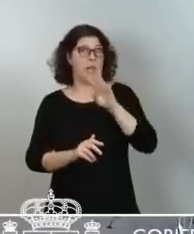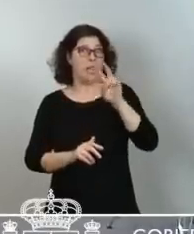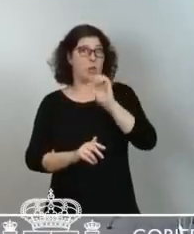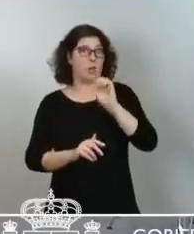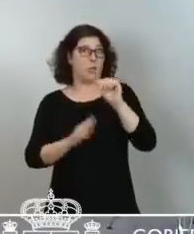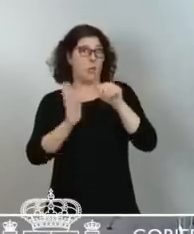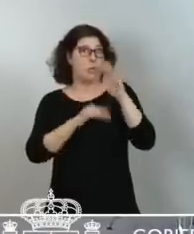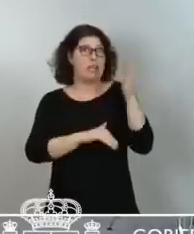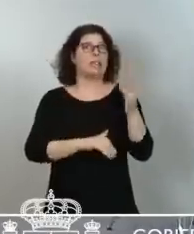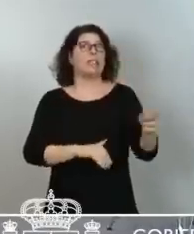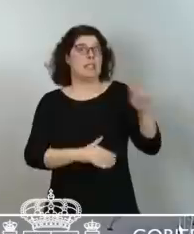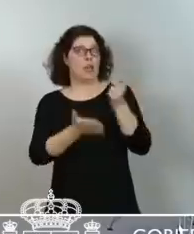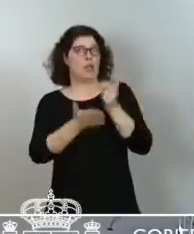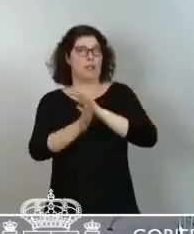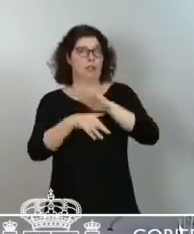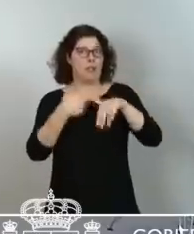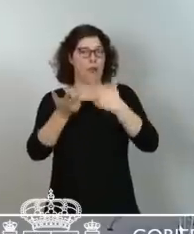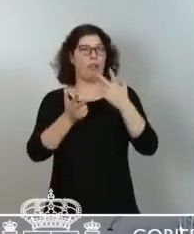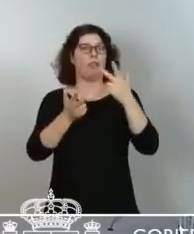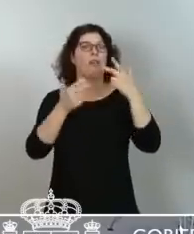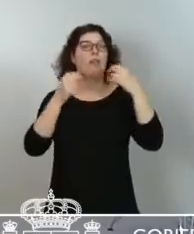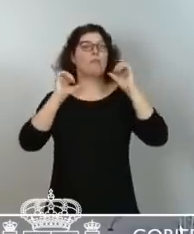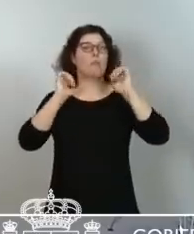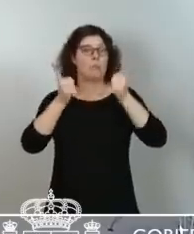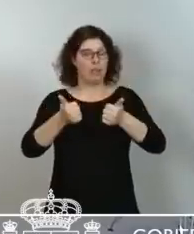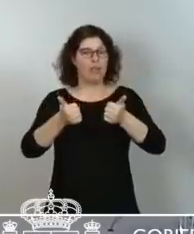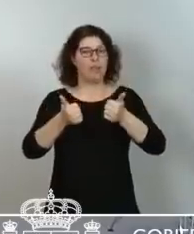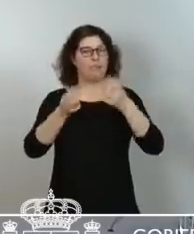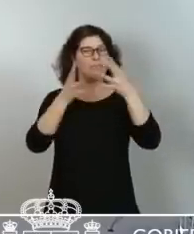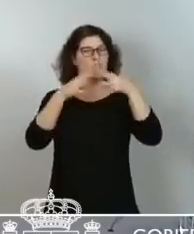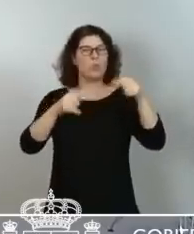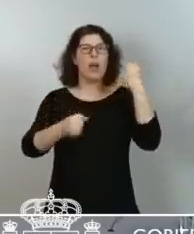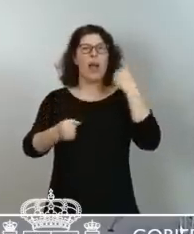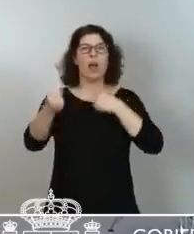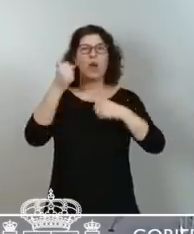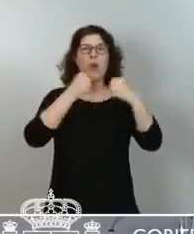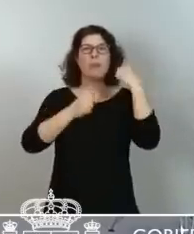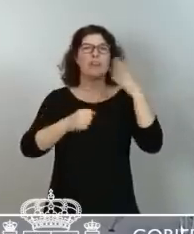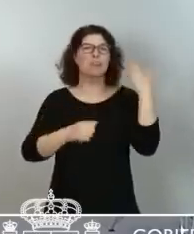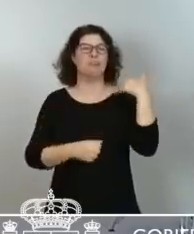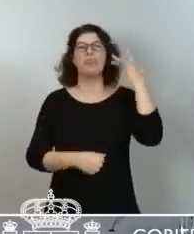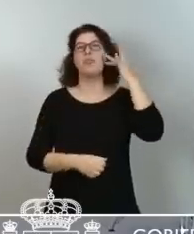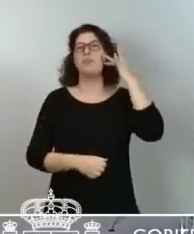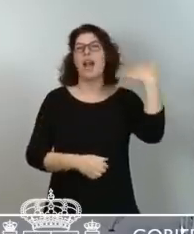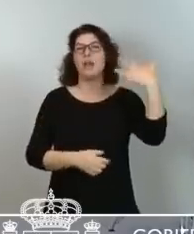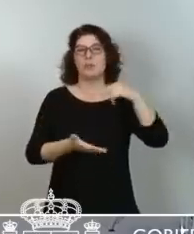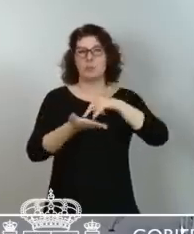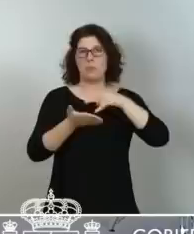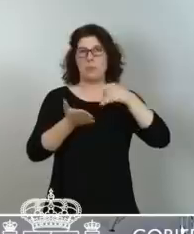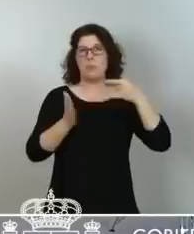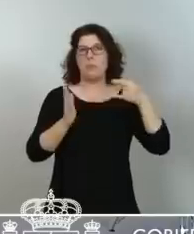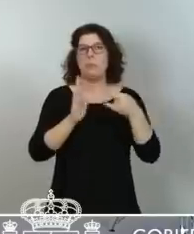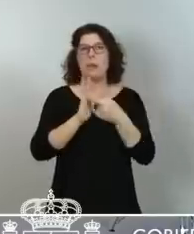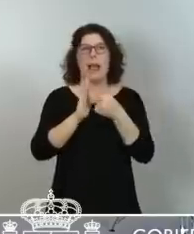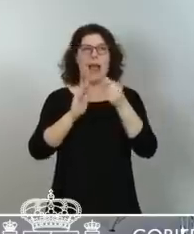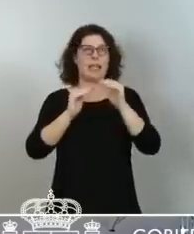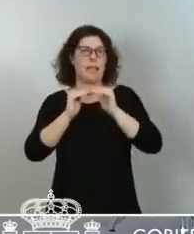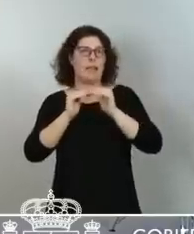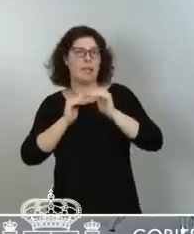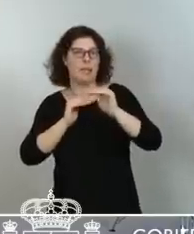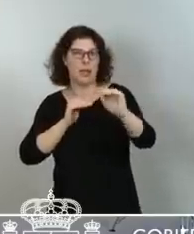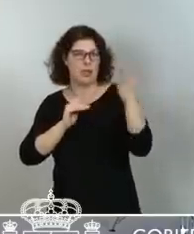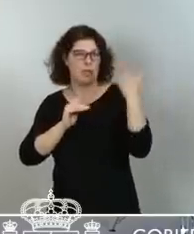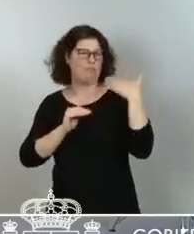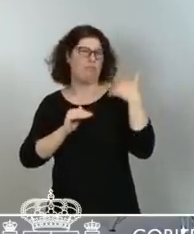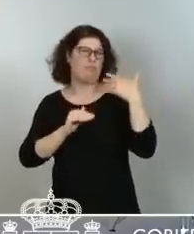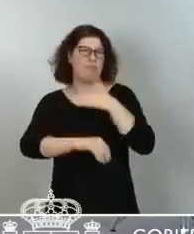estructura económica que, a pesar de los flamosos planes de estabilización impulsados por los tecnócratas del